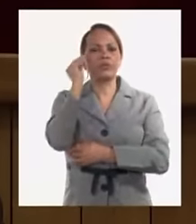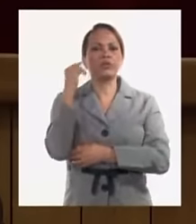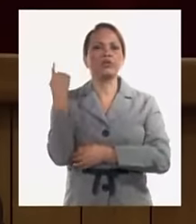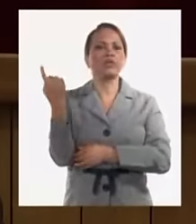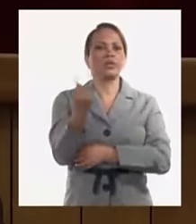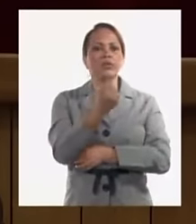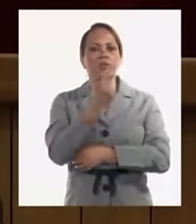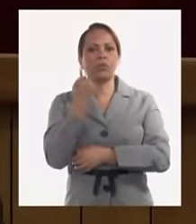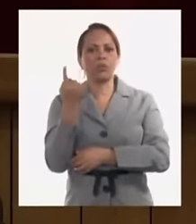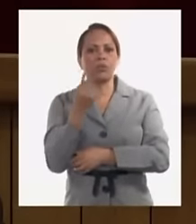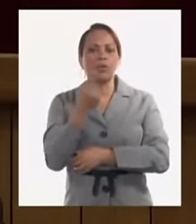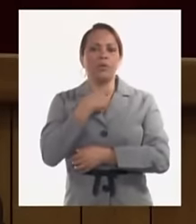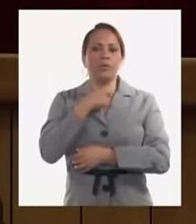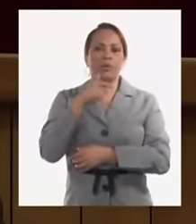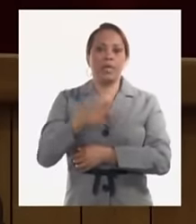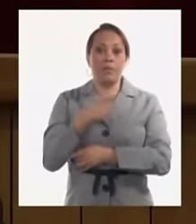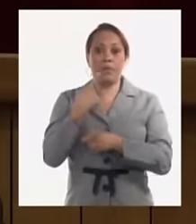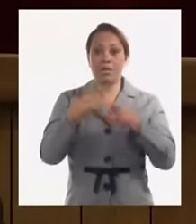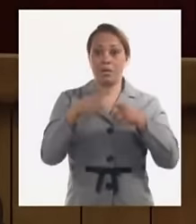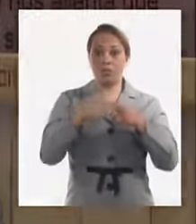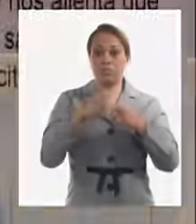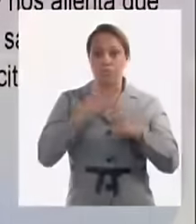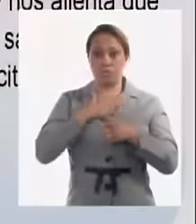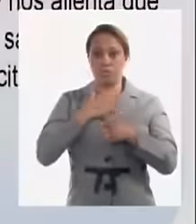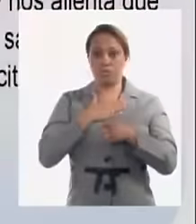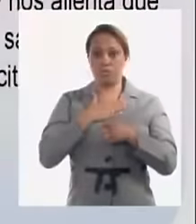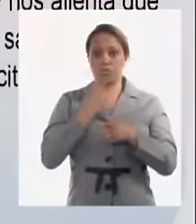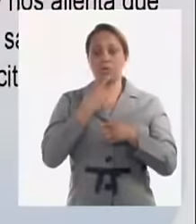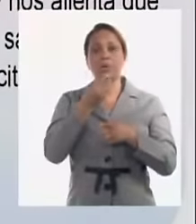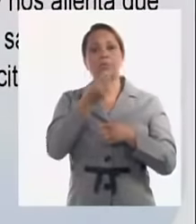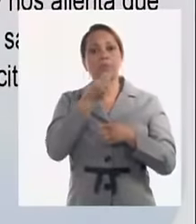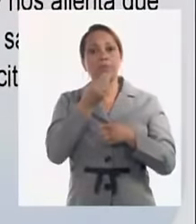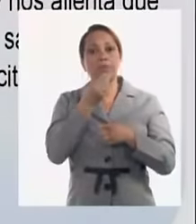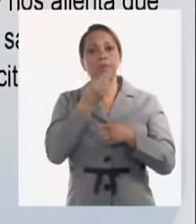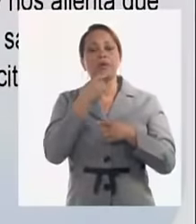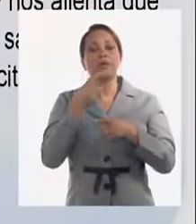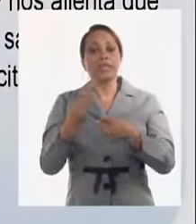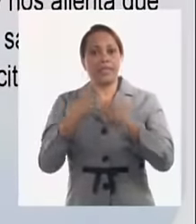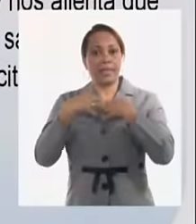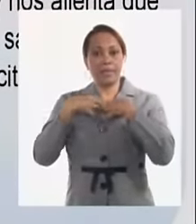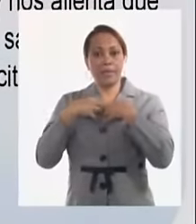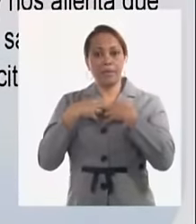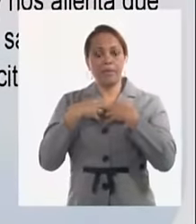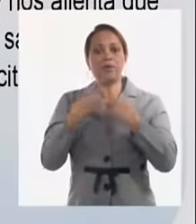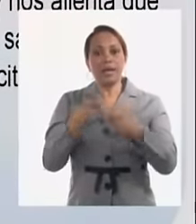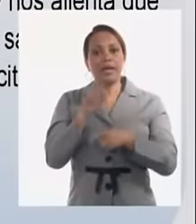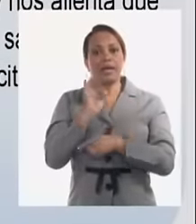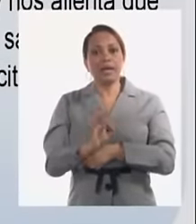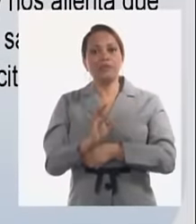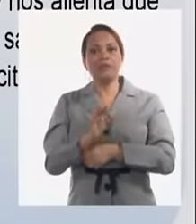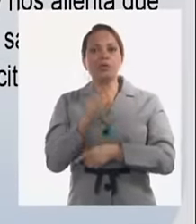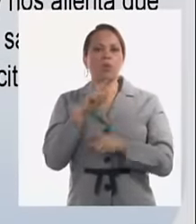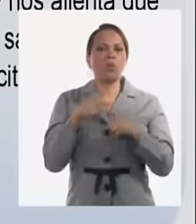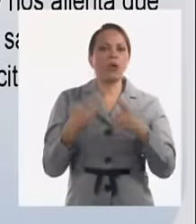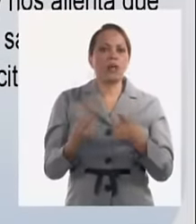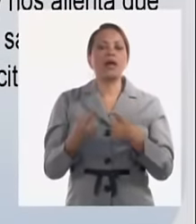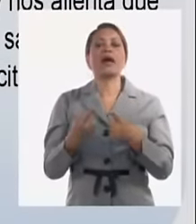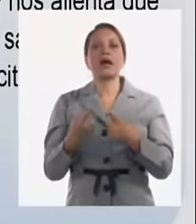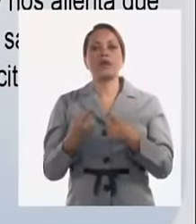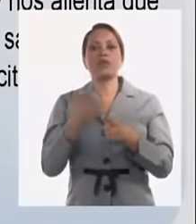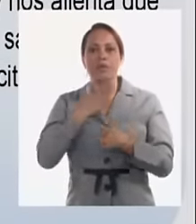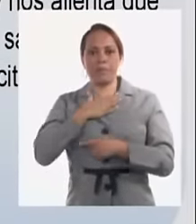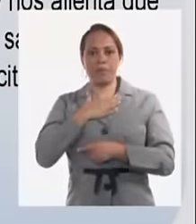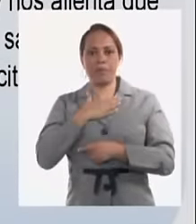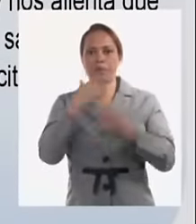de que los recursos más seguros con los que podemos disponer serán los que seamos capaces de